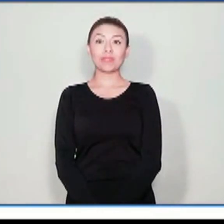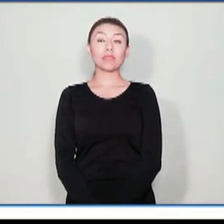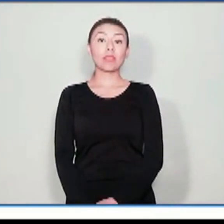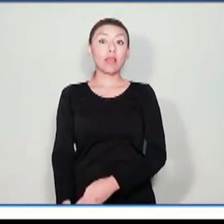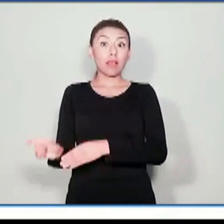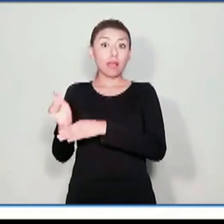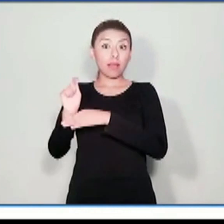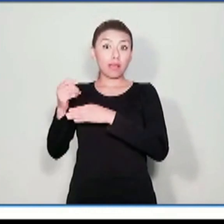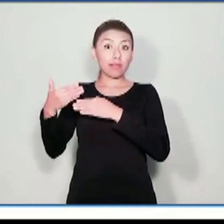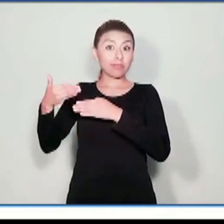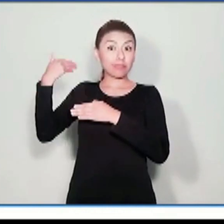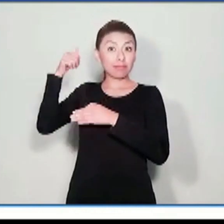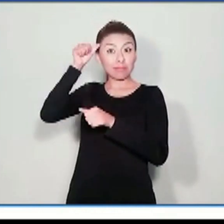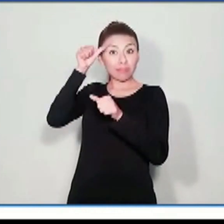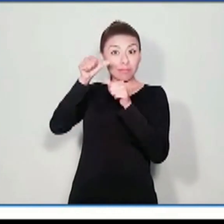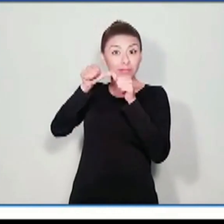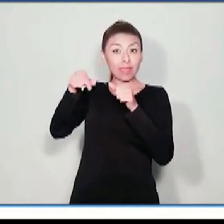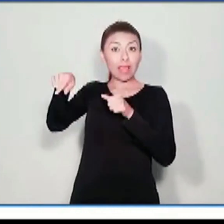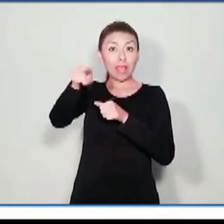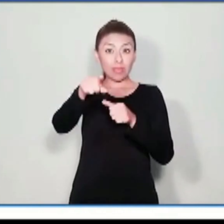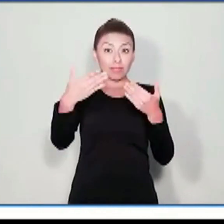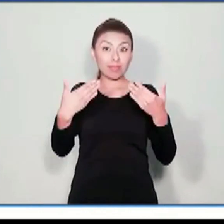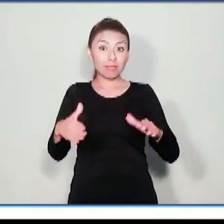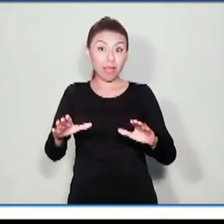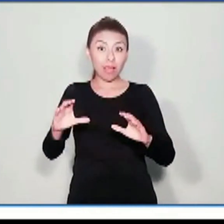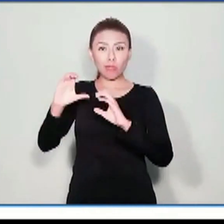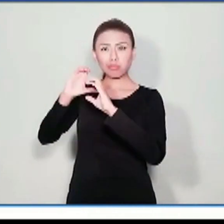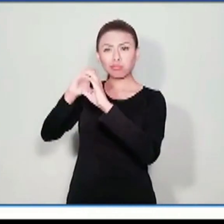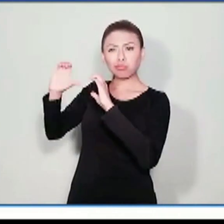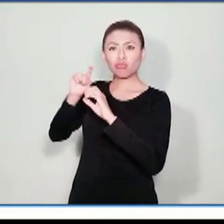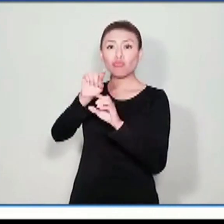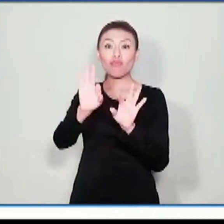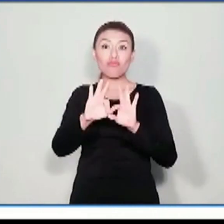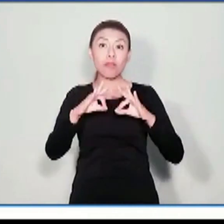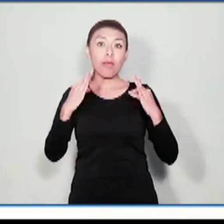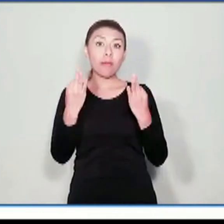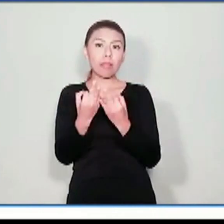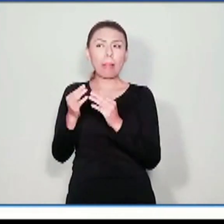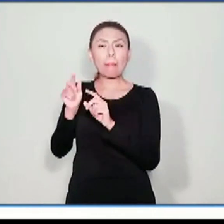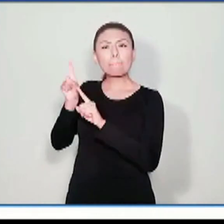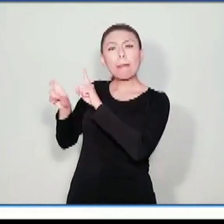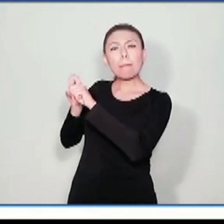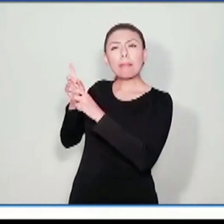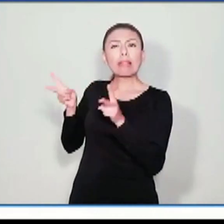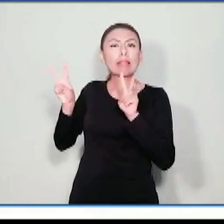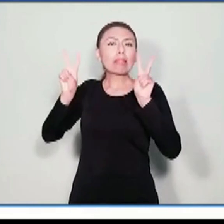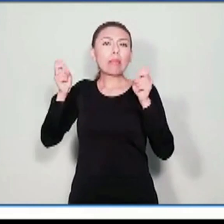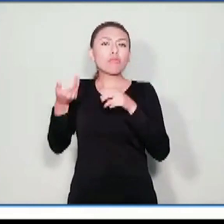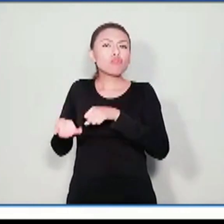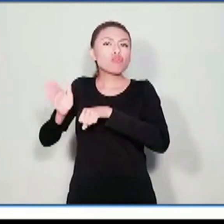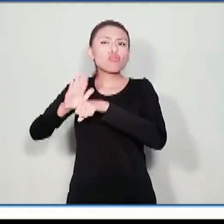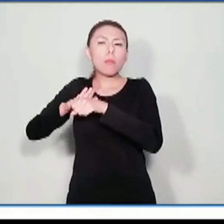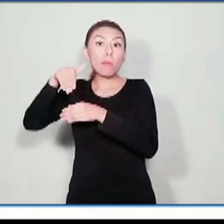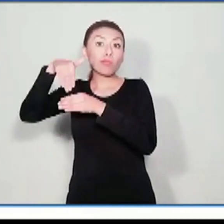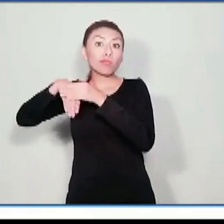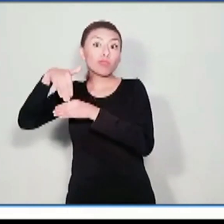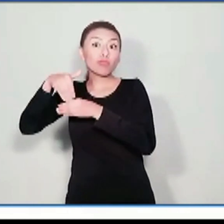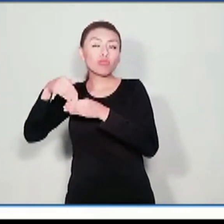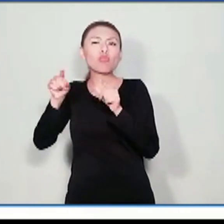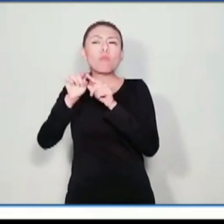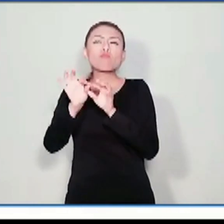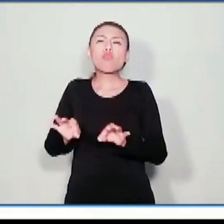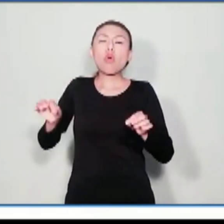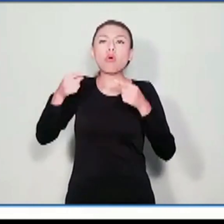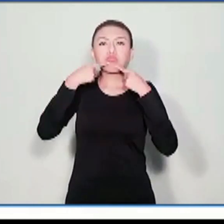En la actividad anterior, has dialogado con tus familiares sobre las elecciones como asunto público.